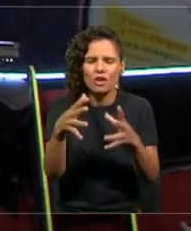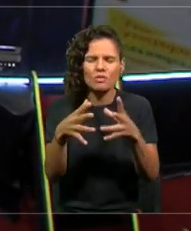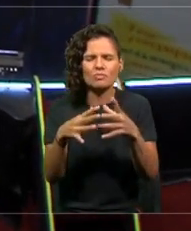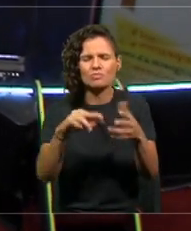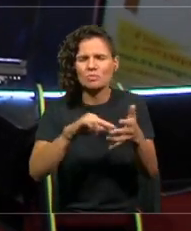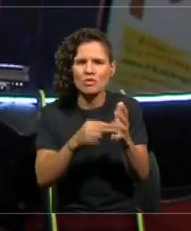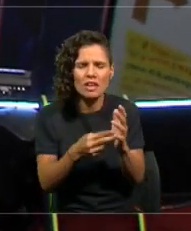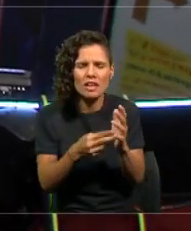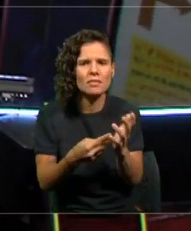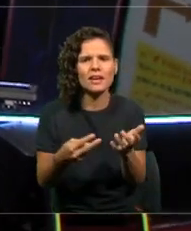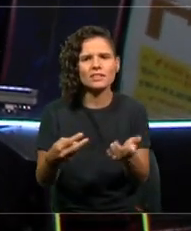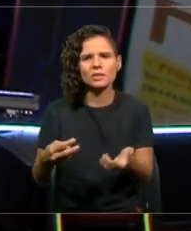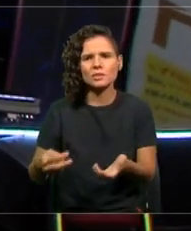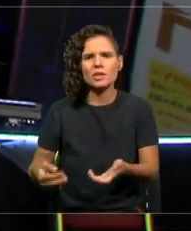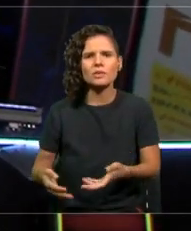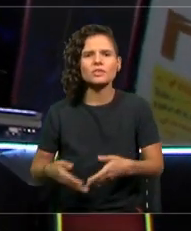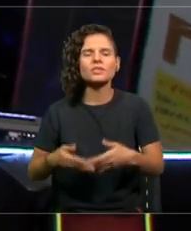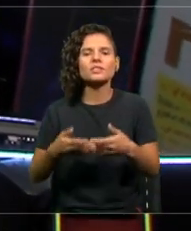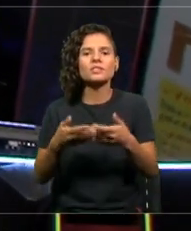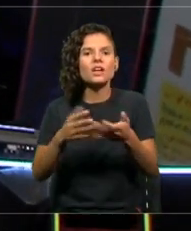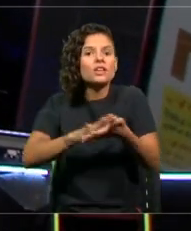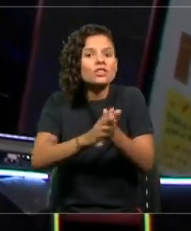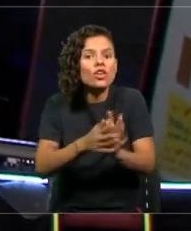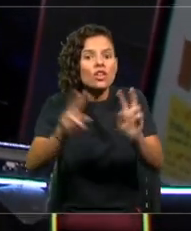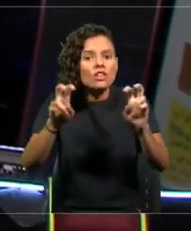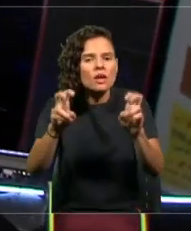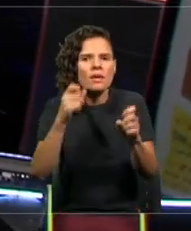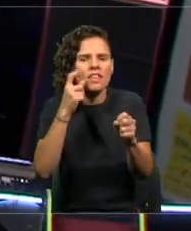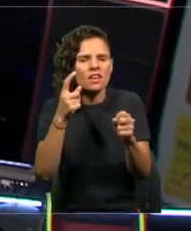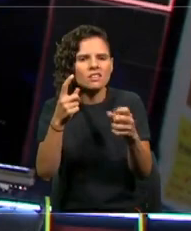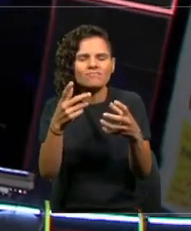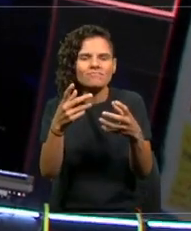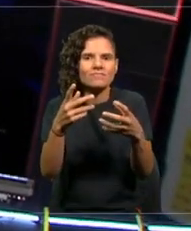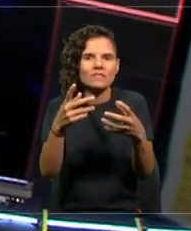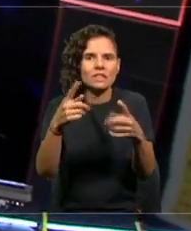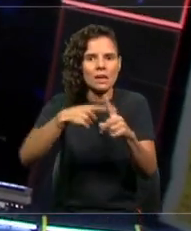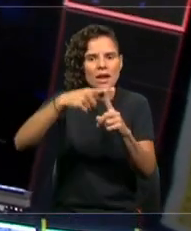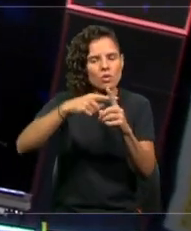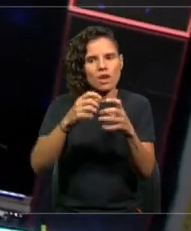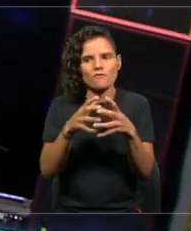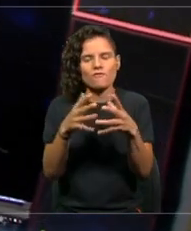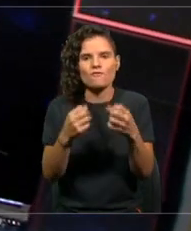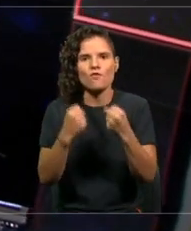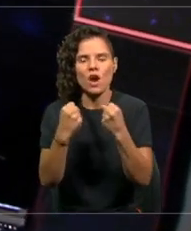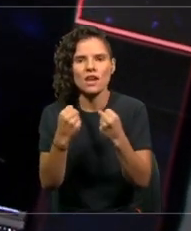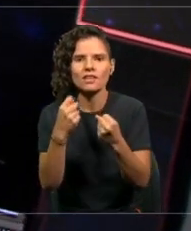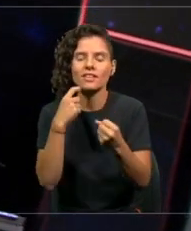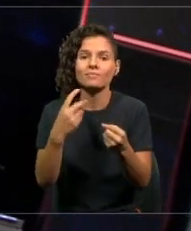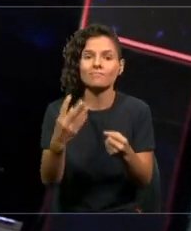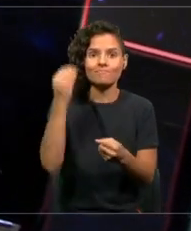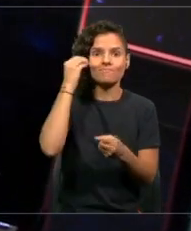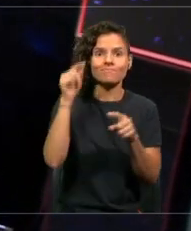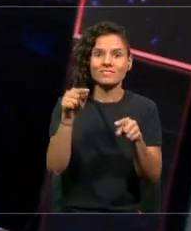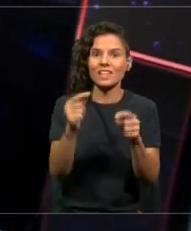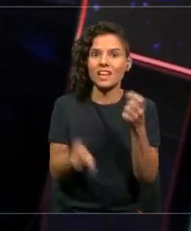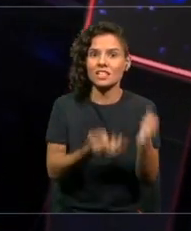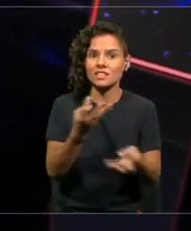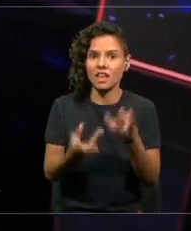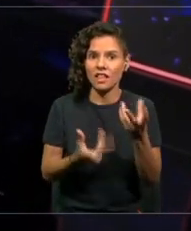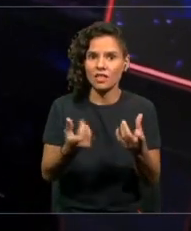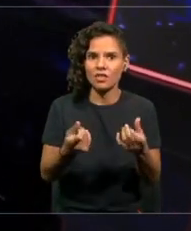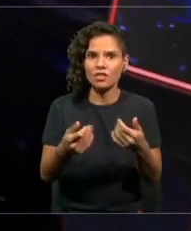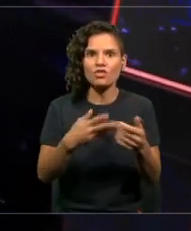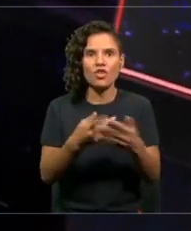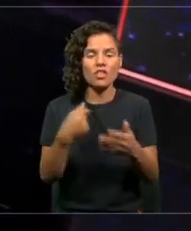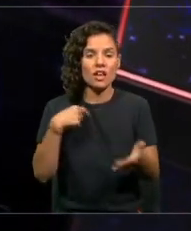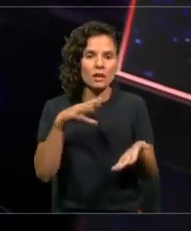mar y todos los eventos climáticos extremos que todos conocemos. Incluyendo, por cierto, todos los incendios en nuestro país, en